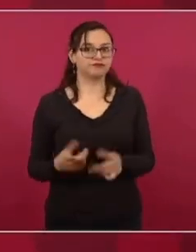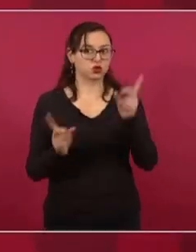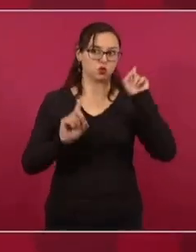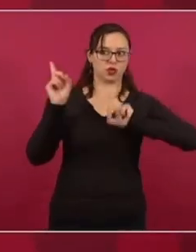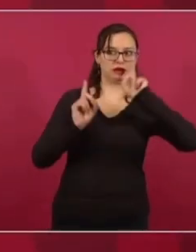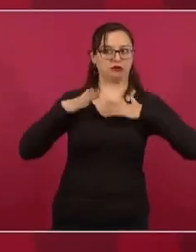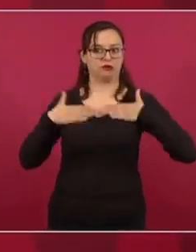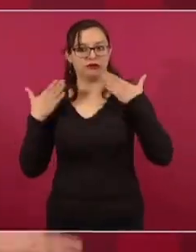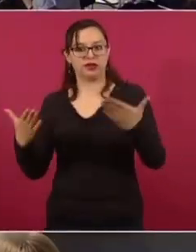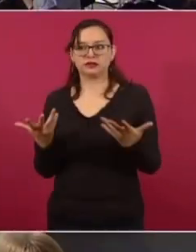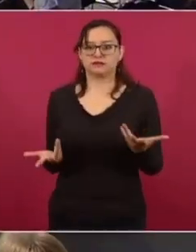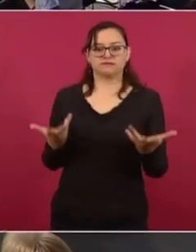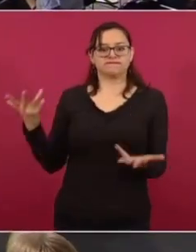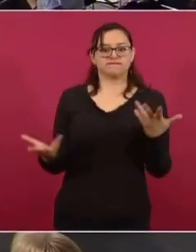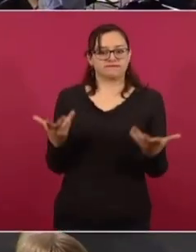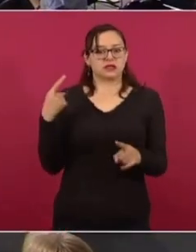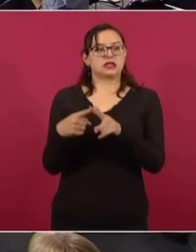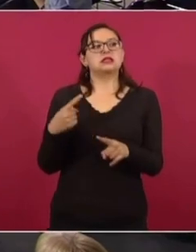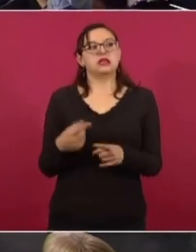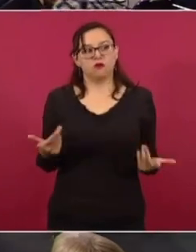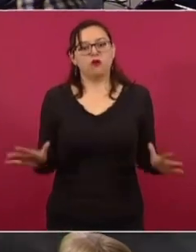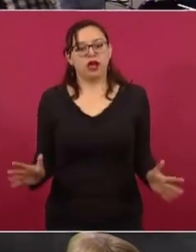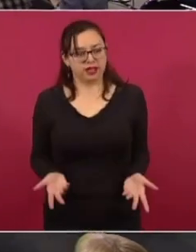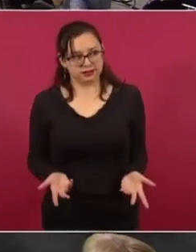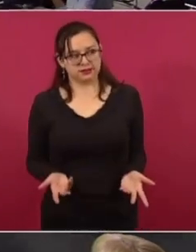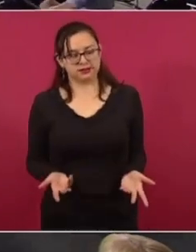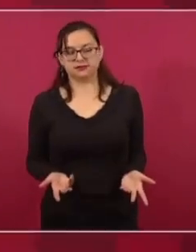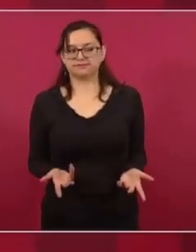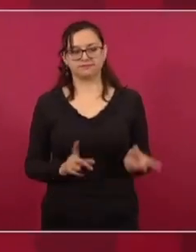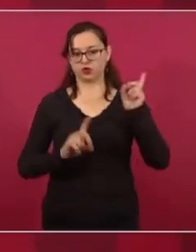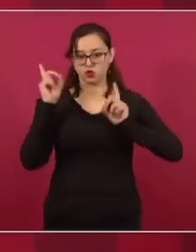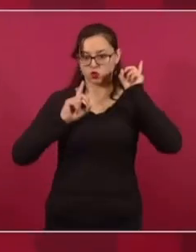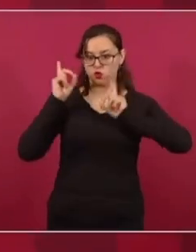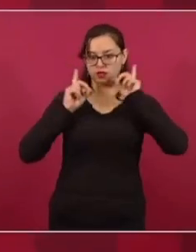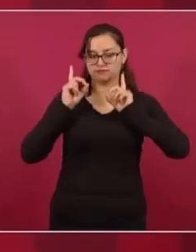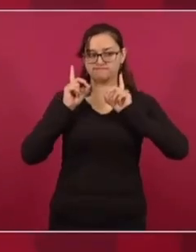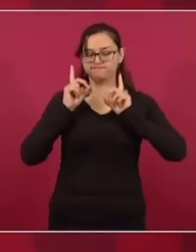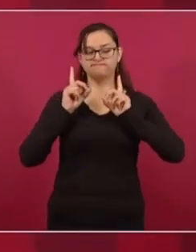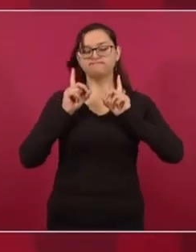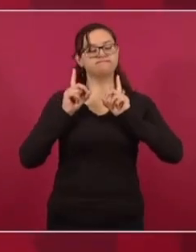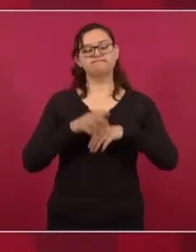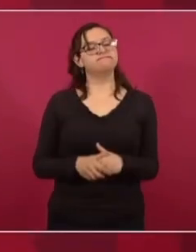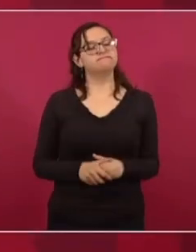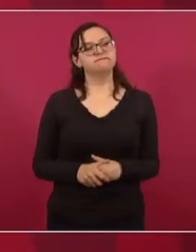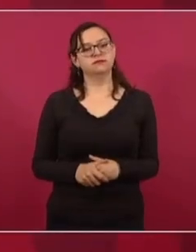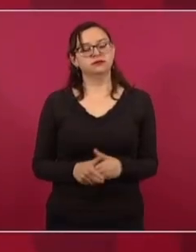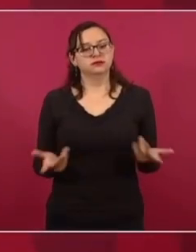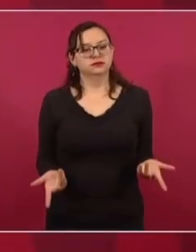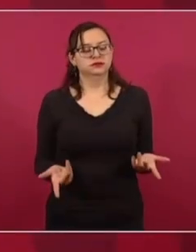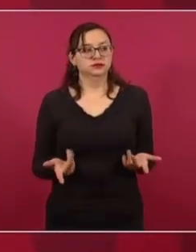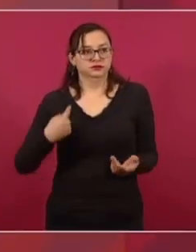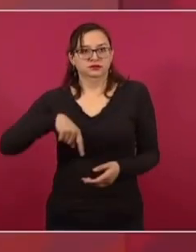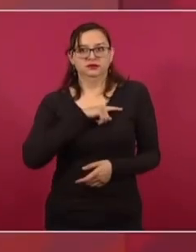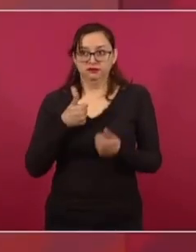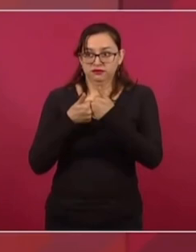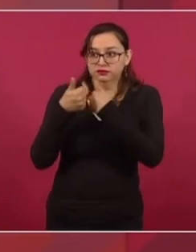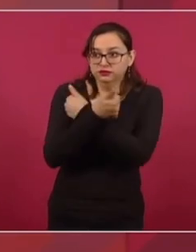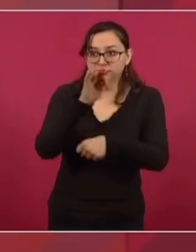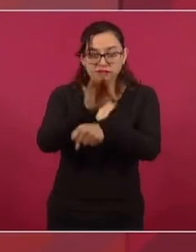de quién había recibido el soborno y además íbamos a quedar nosotros como encubridores.